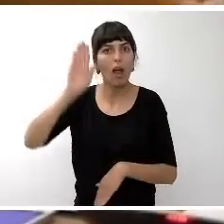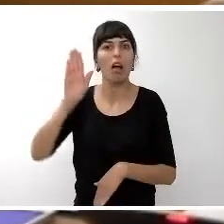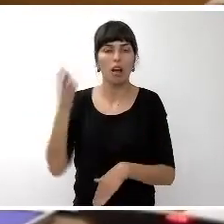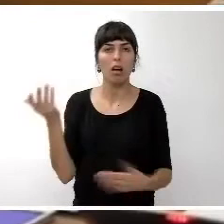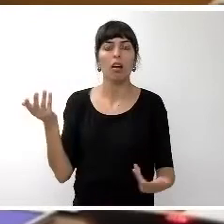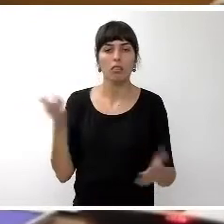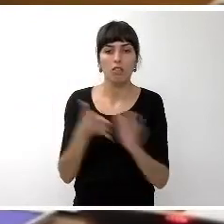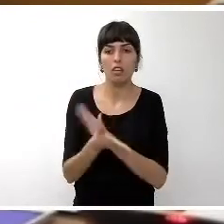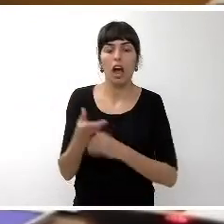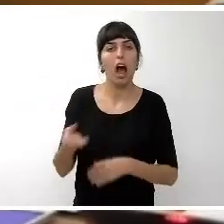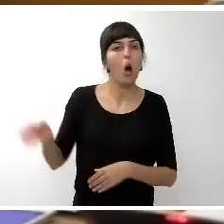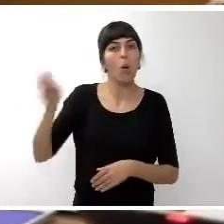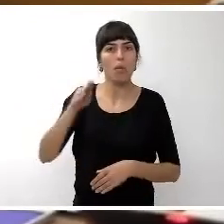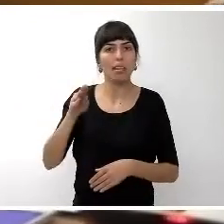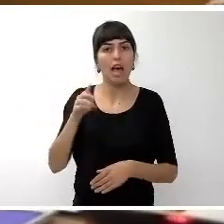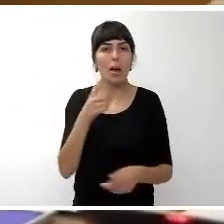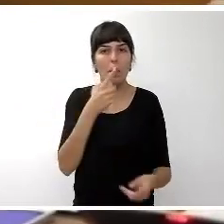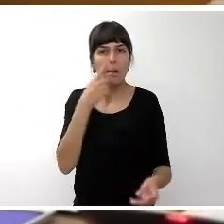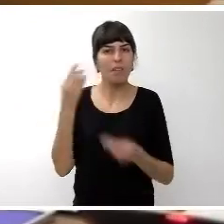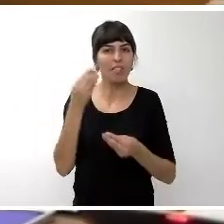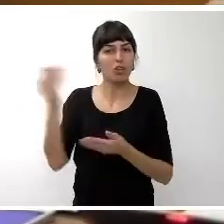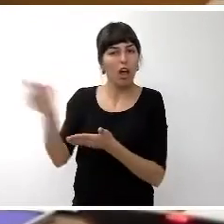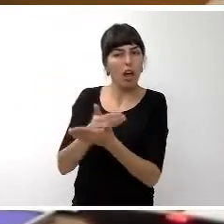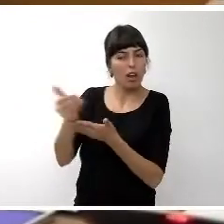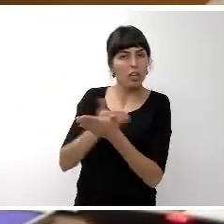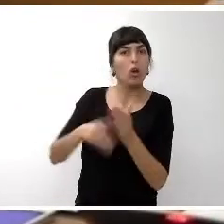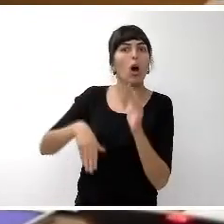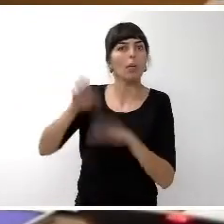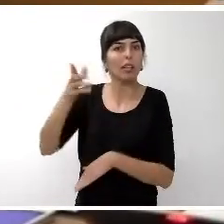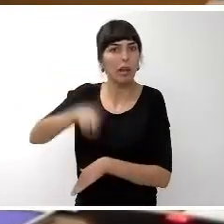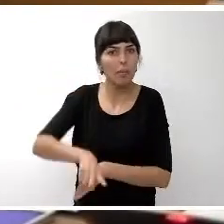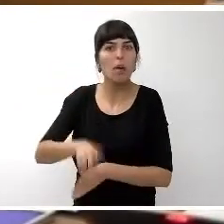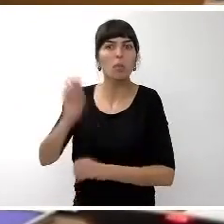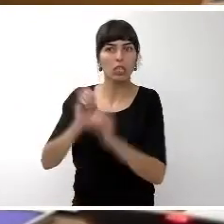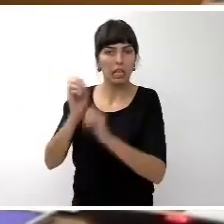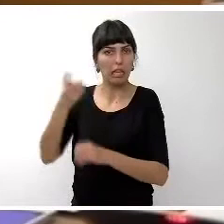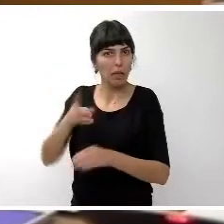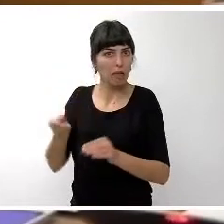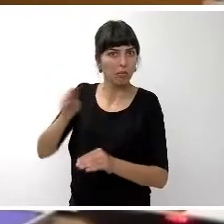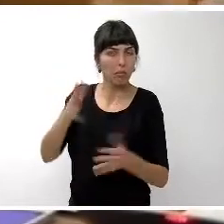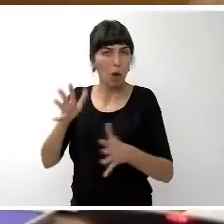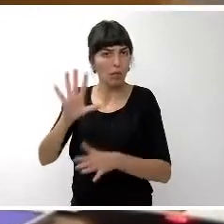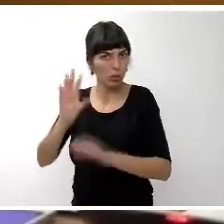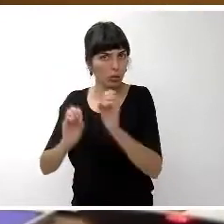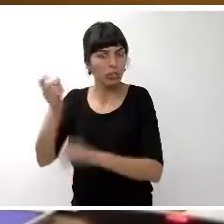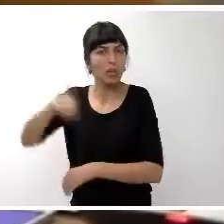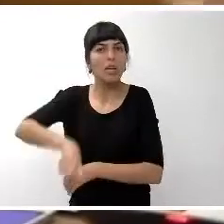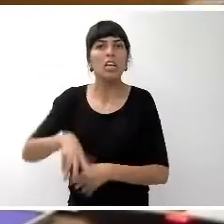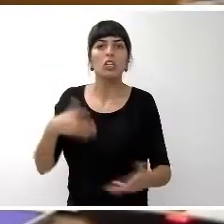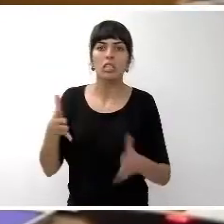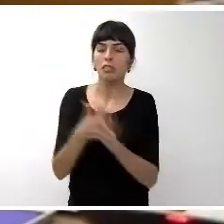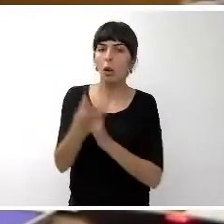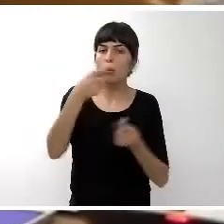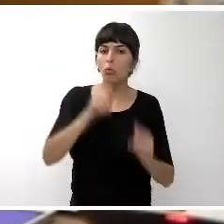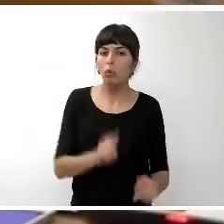que aumenta su previsión de ingresos también en un porcentaje similar etcétera un presupuesto que se basa para hacer el